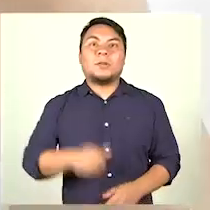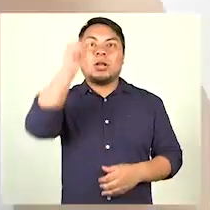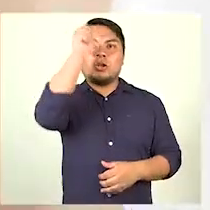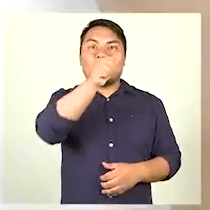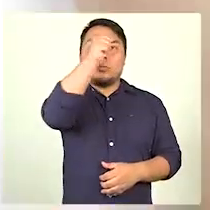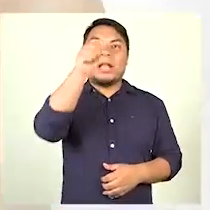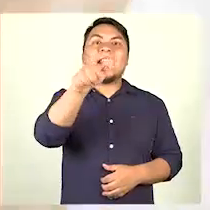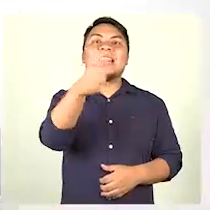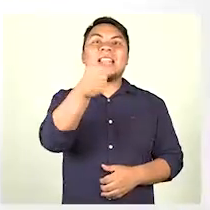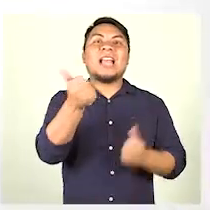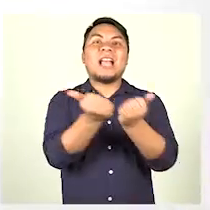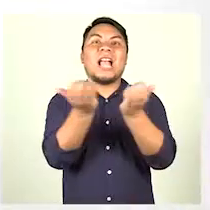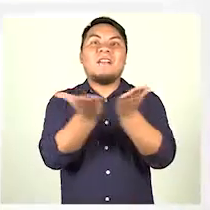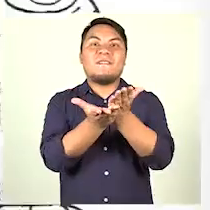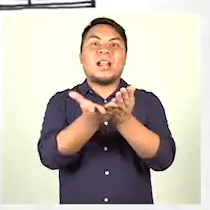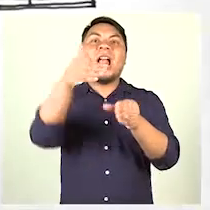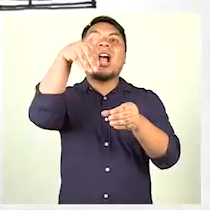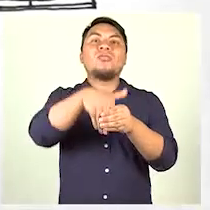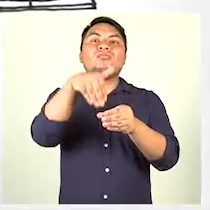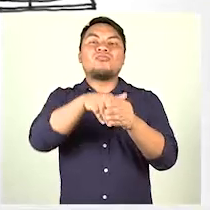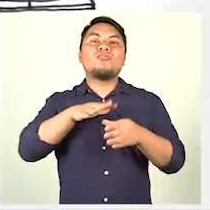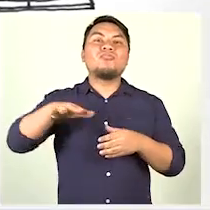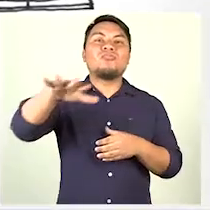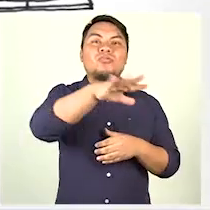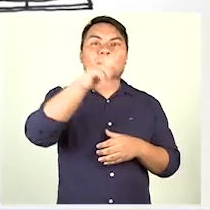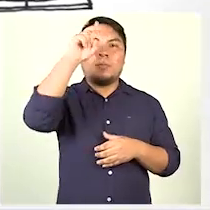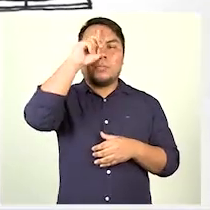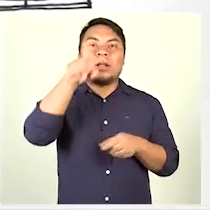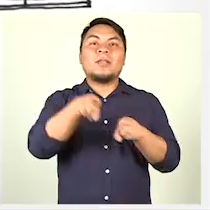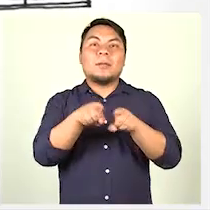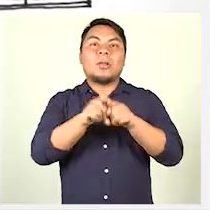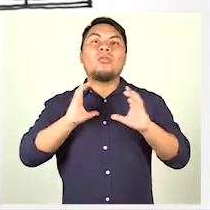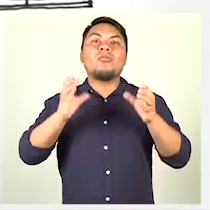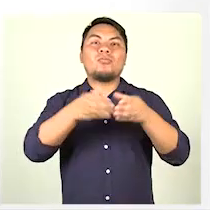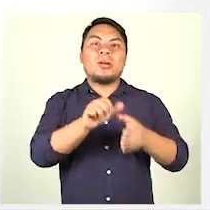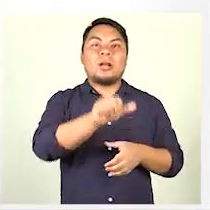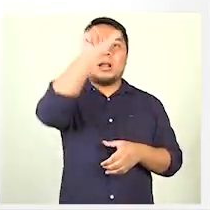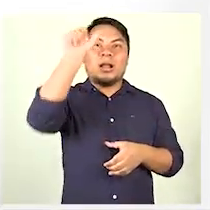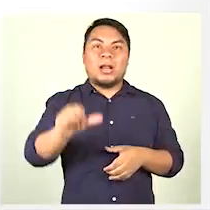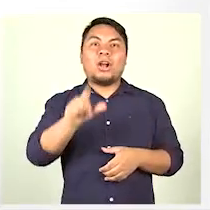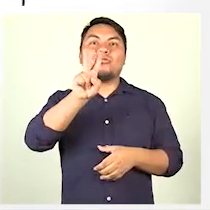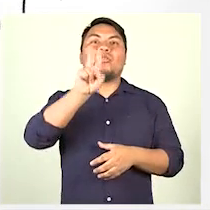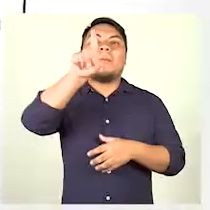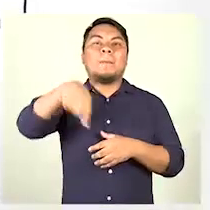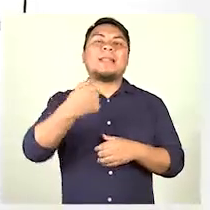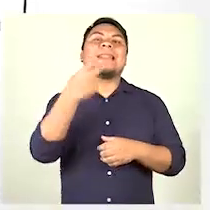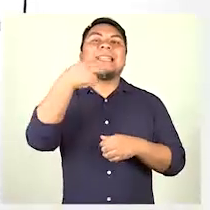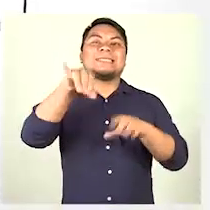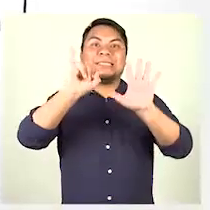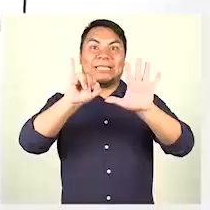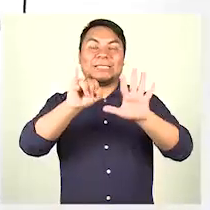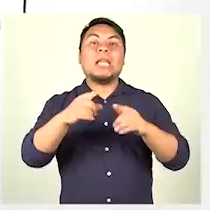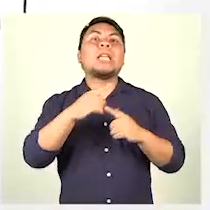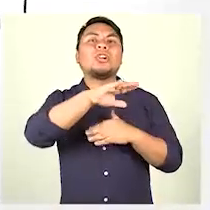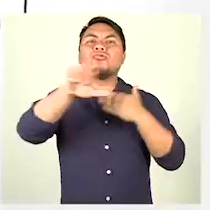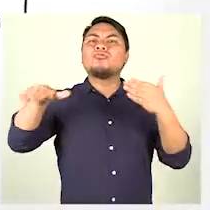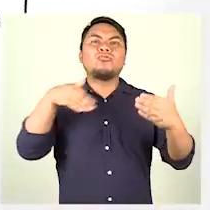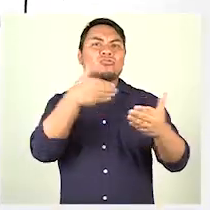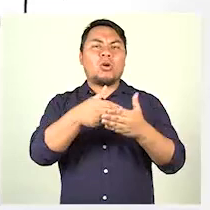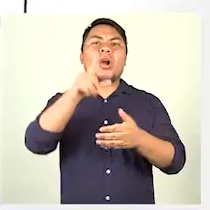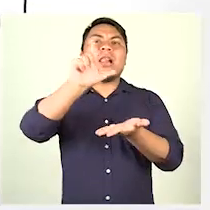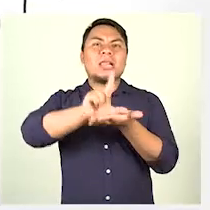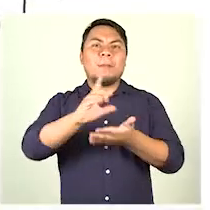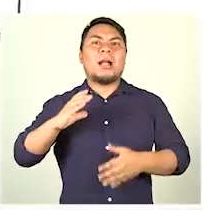El domingo 10 de abril son las elecciones generales y Parlamento Andino 2016 y varios distritos de Lima Metropolitana y El Callao